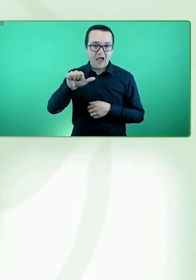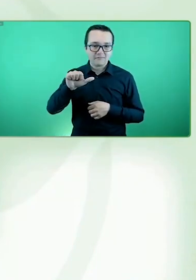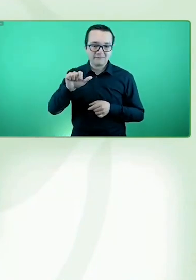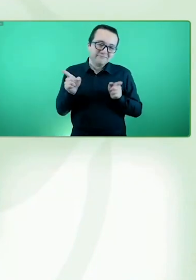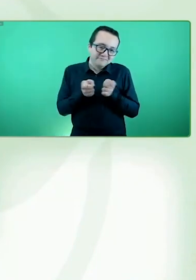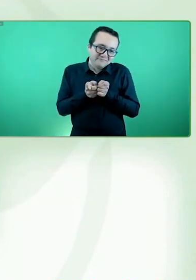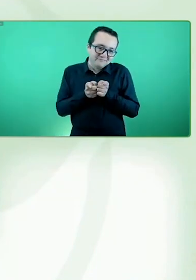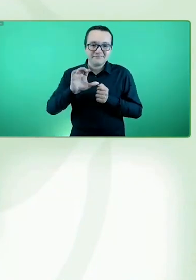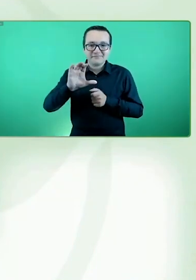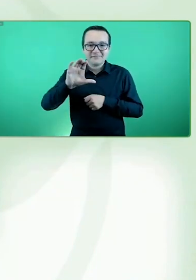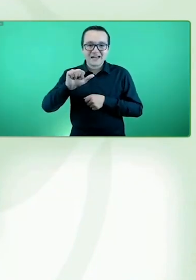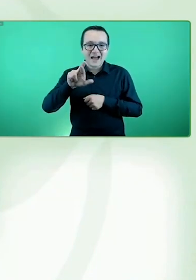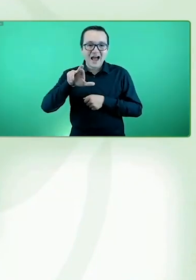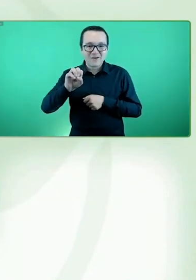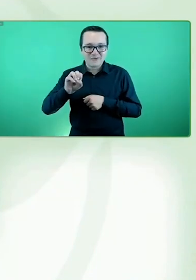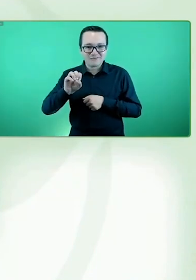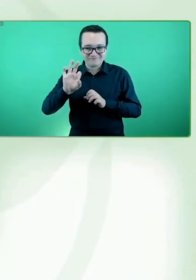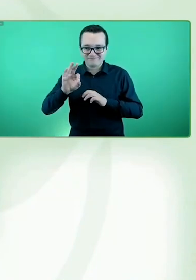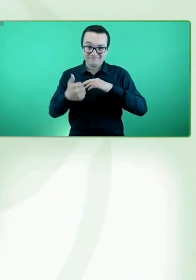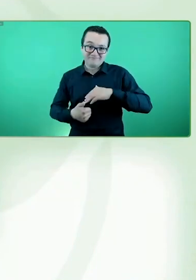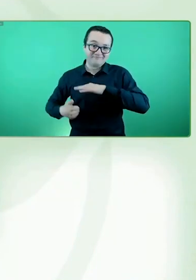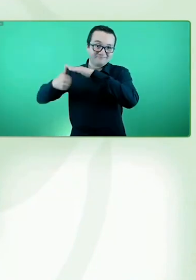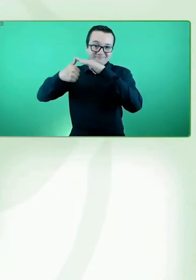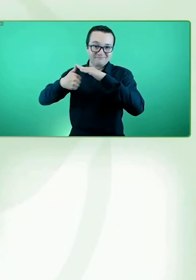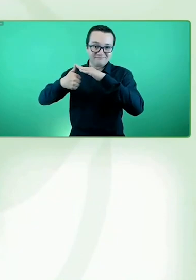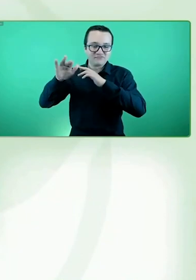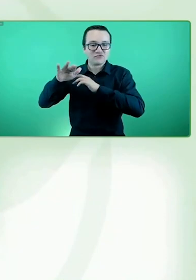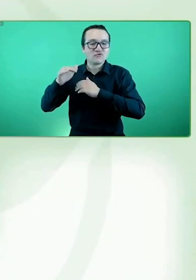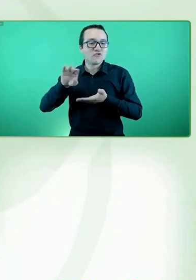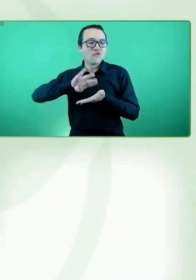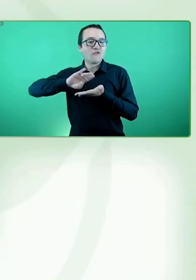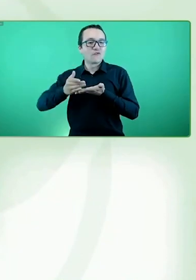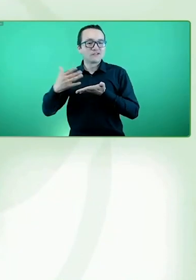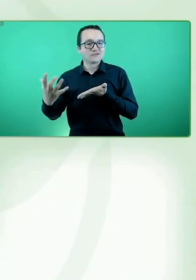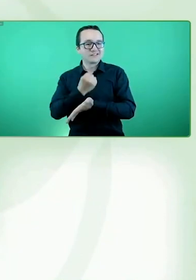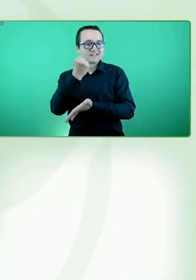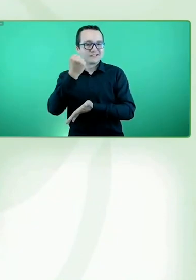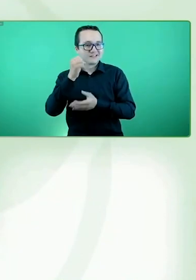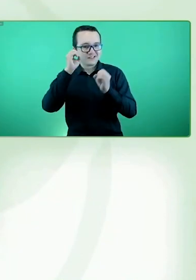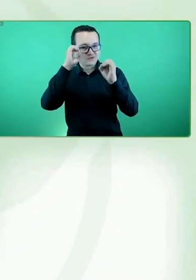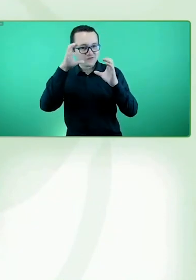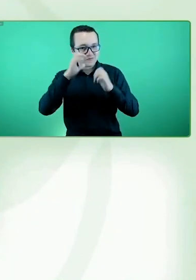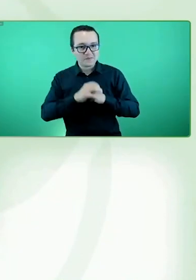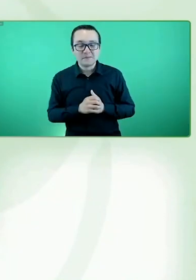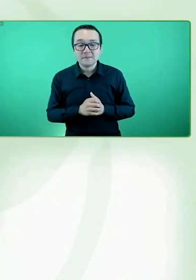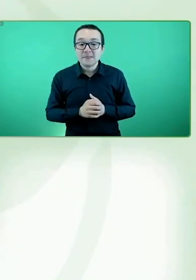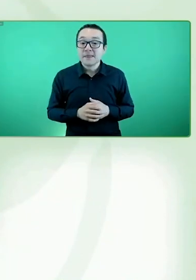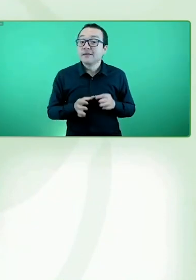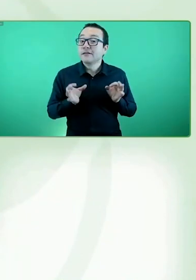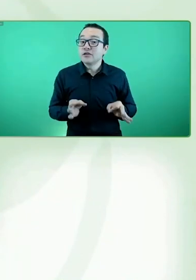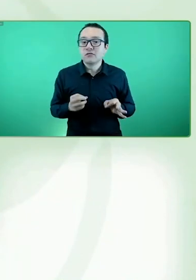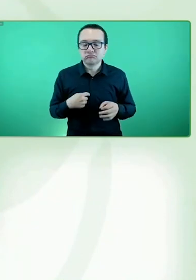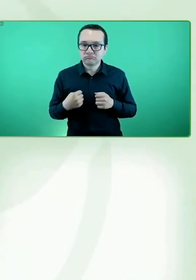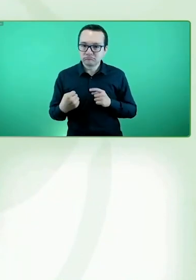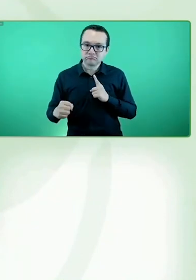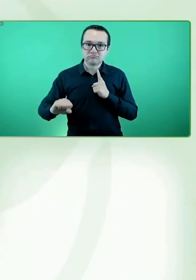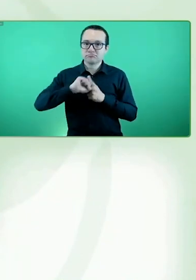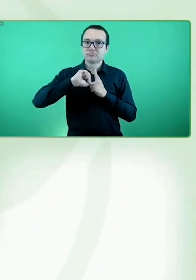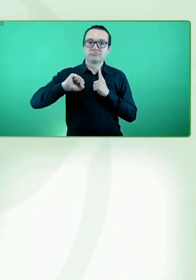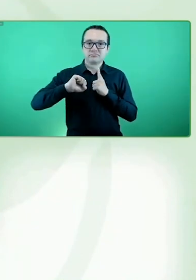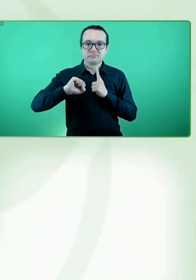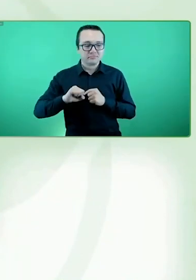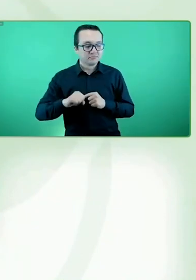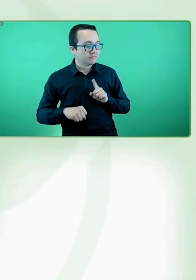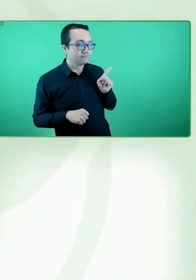que es nuestra directora ejecutiva en Fundación Descúbreme, me toca el enorme desafío de presentar a la mujer que está sentada a mi